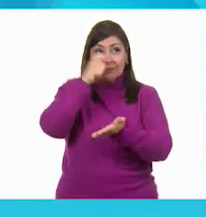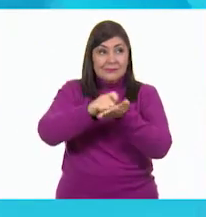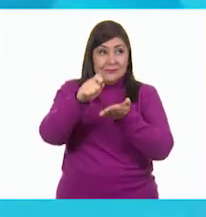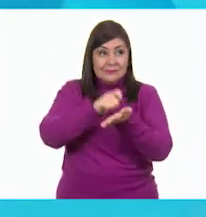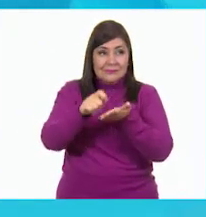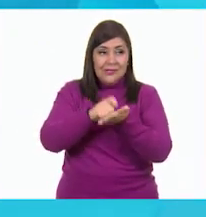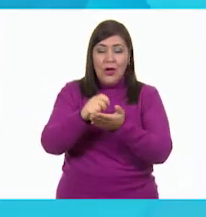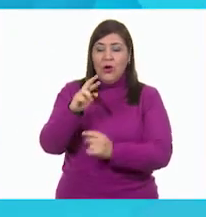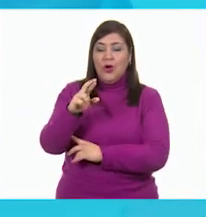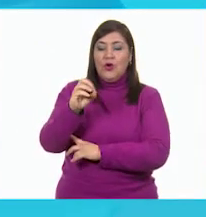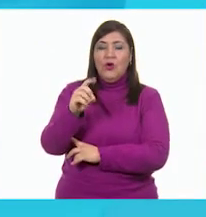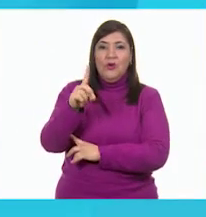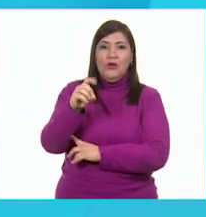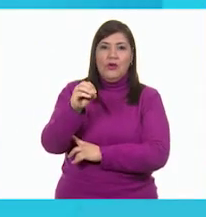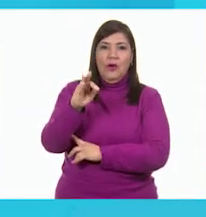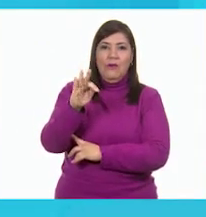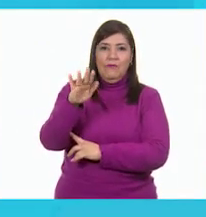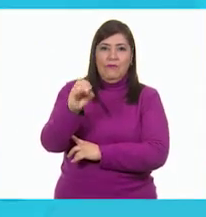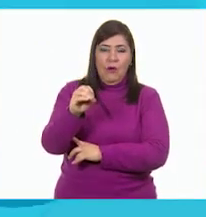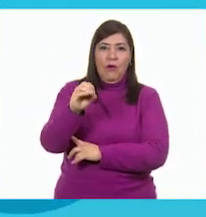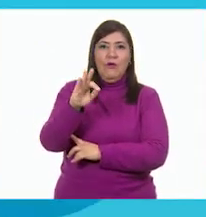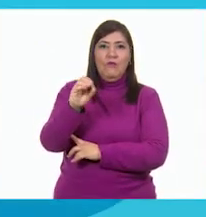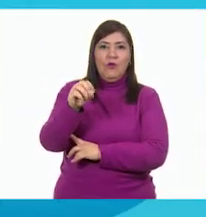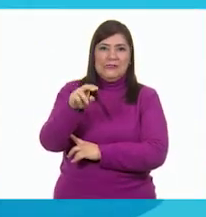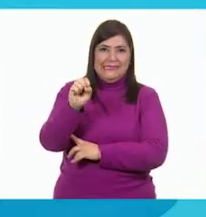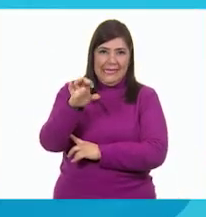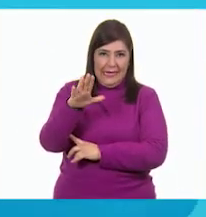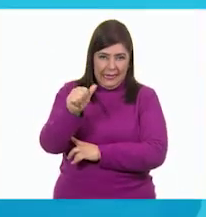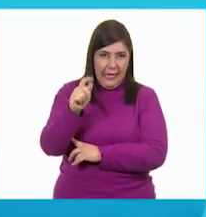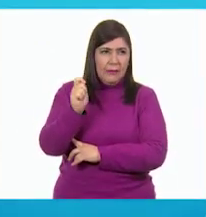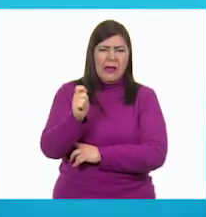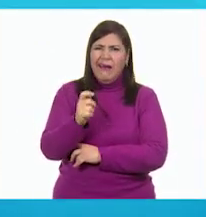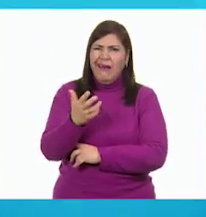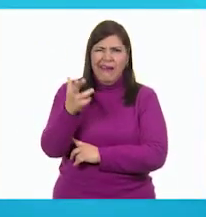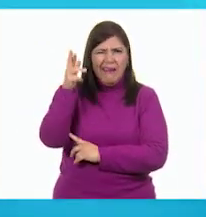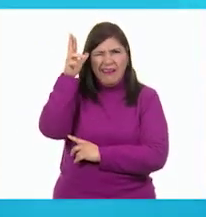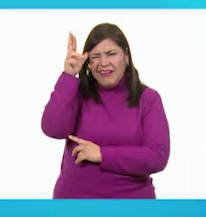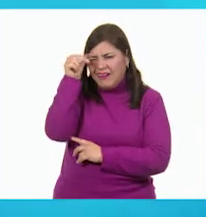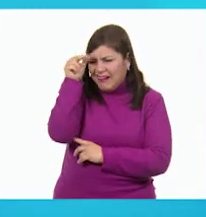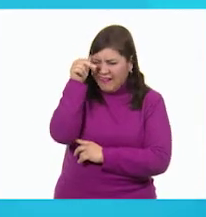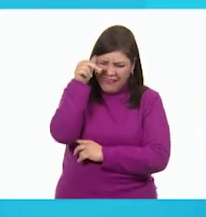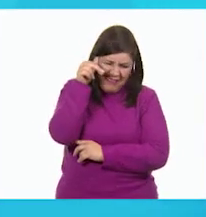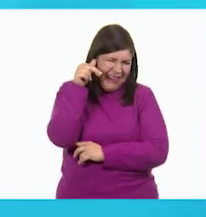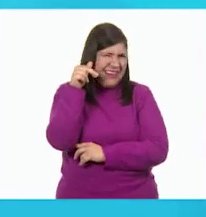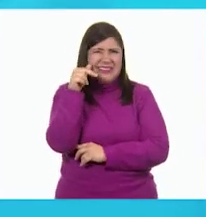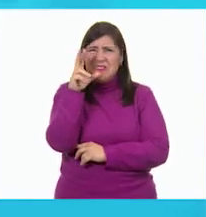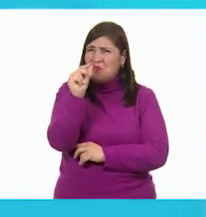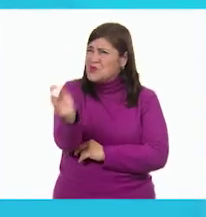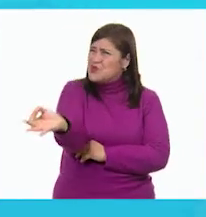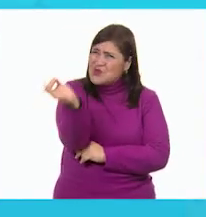Autor, Rodolfo Fonseca. ¡Conejo, no seas tonto!